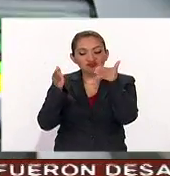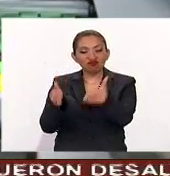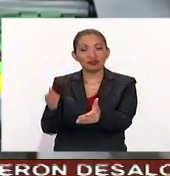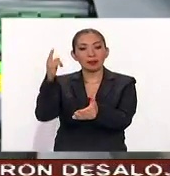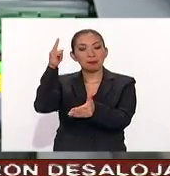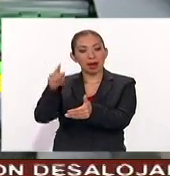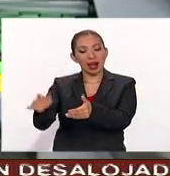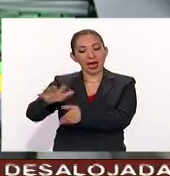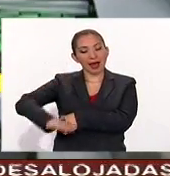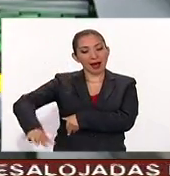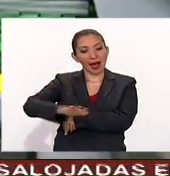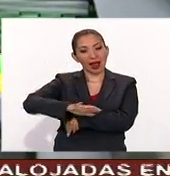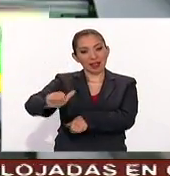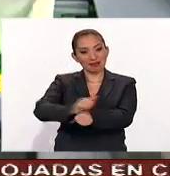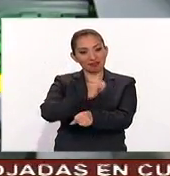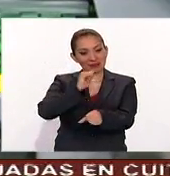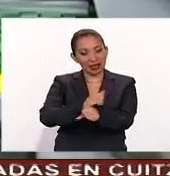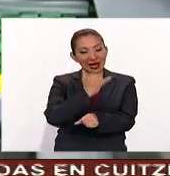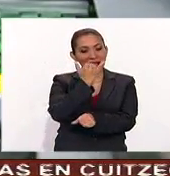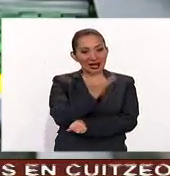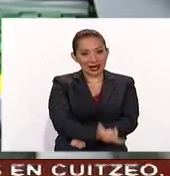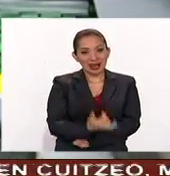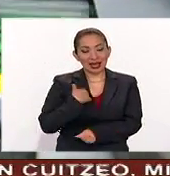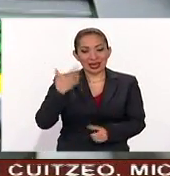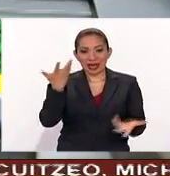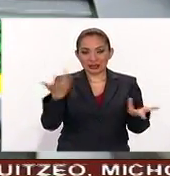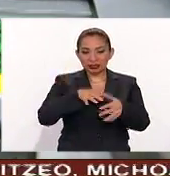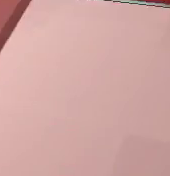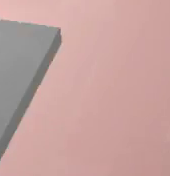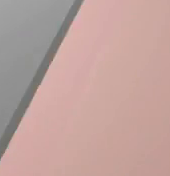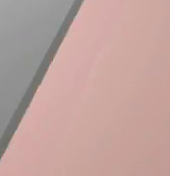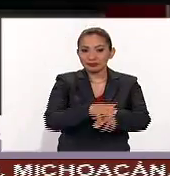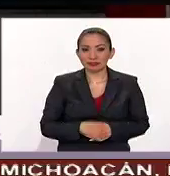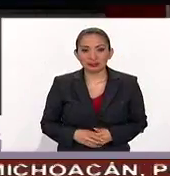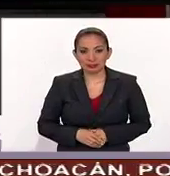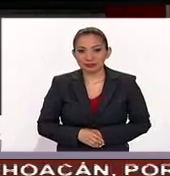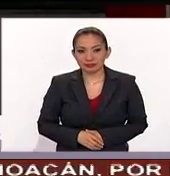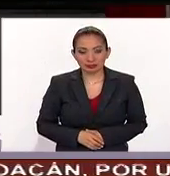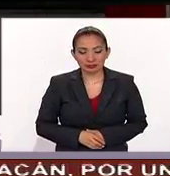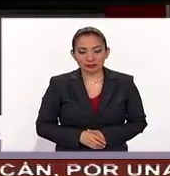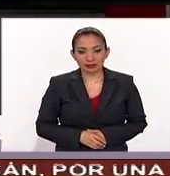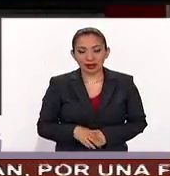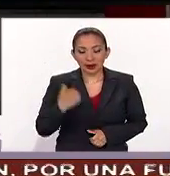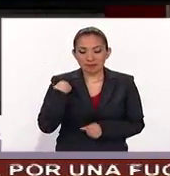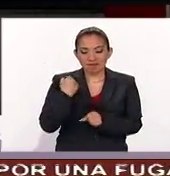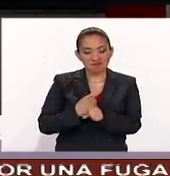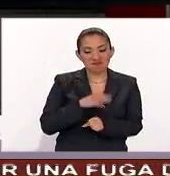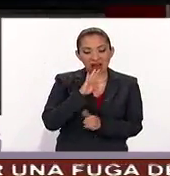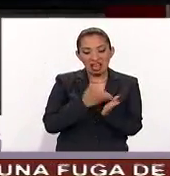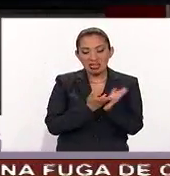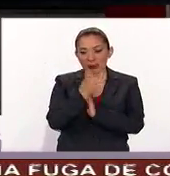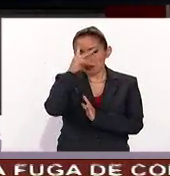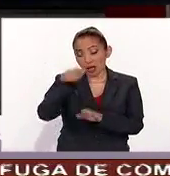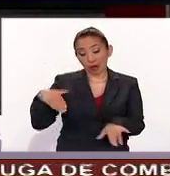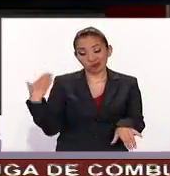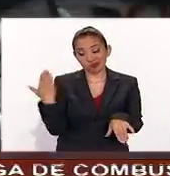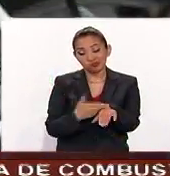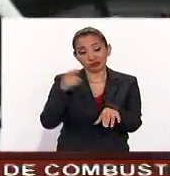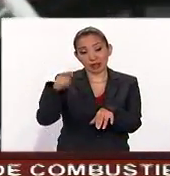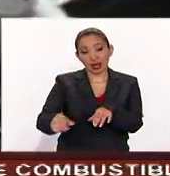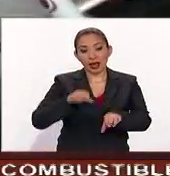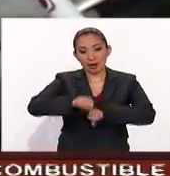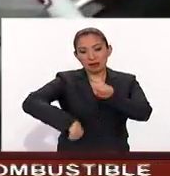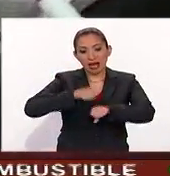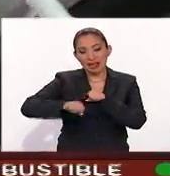a los sectores automotriz y manufacturero. Por prácticas desleales, México impuso un arancel a